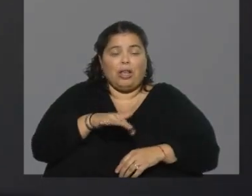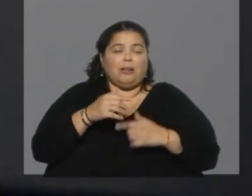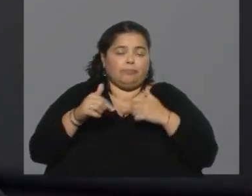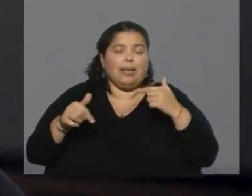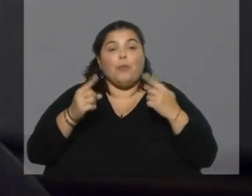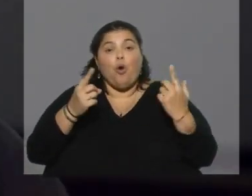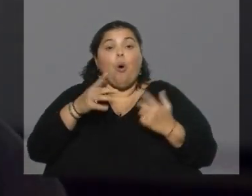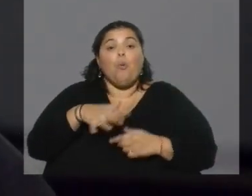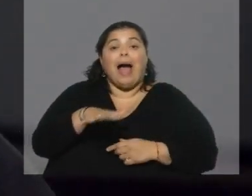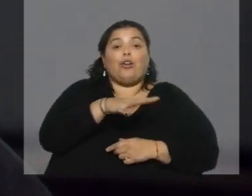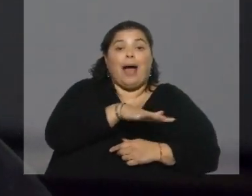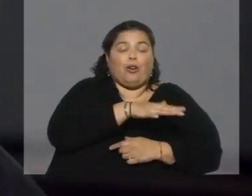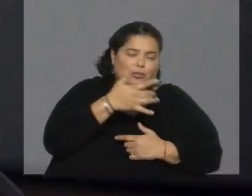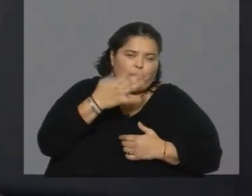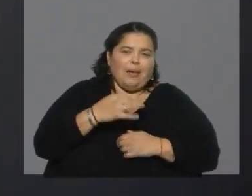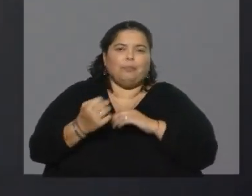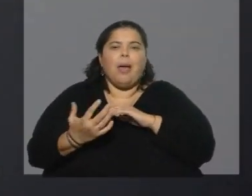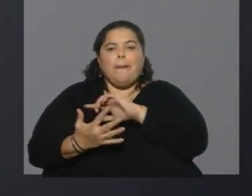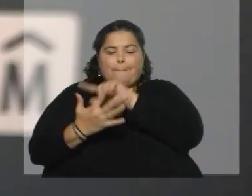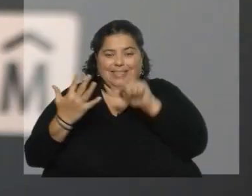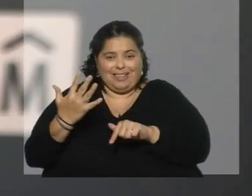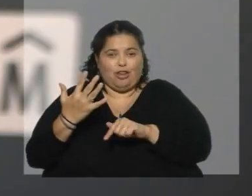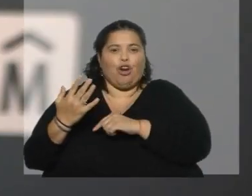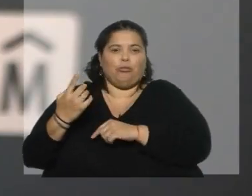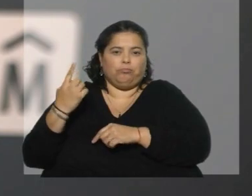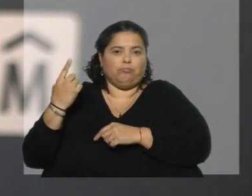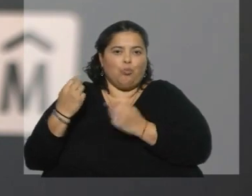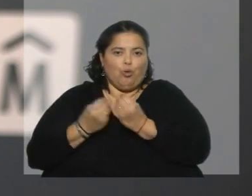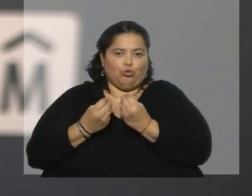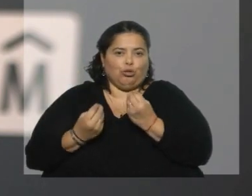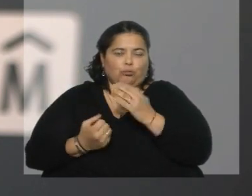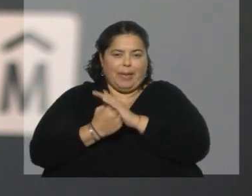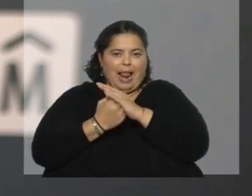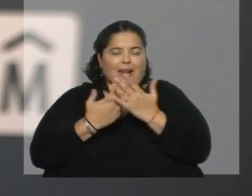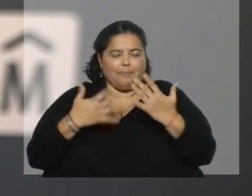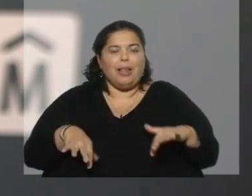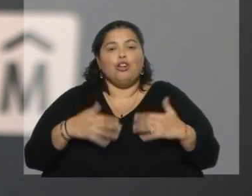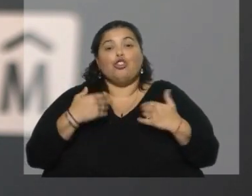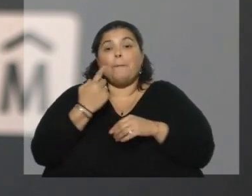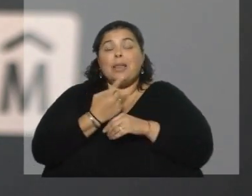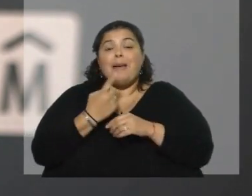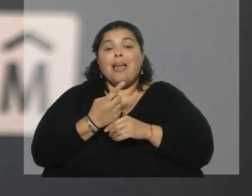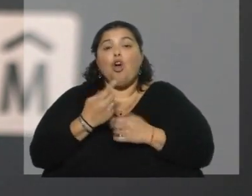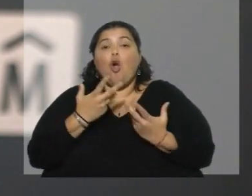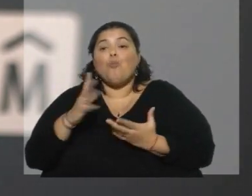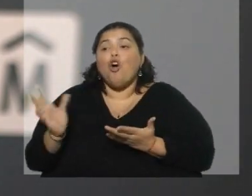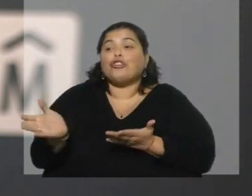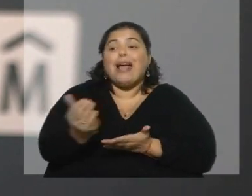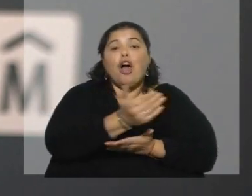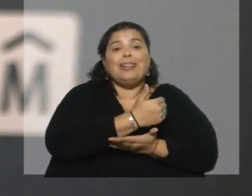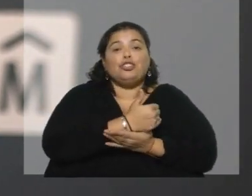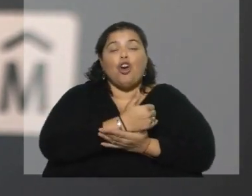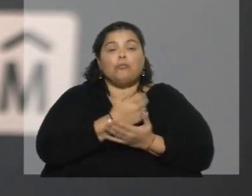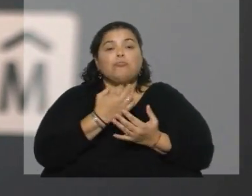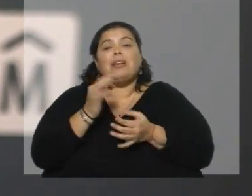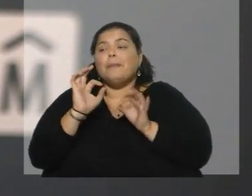esos pilares. En primer lugar, lo que hace es generar una estrategia de recolección diferenciada en la cual, a través de